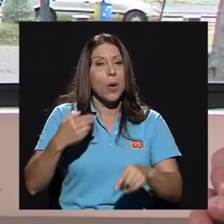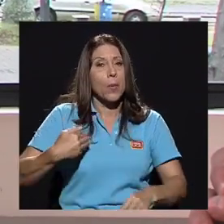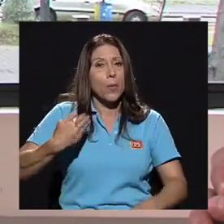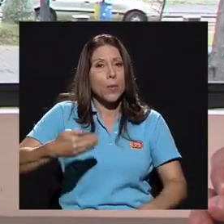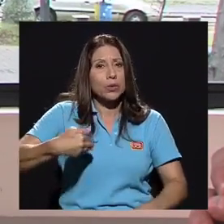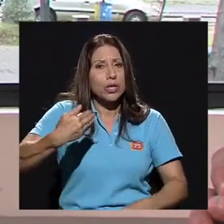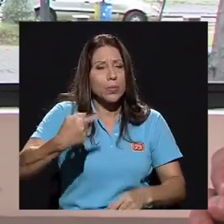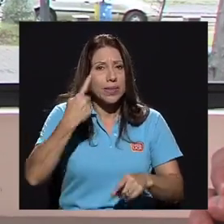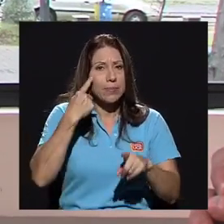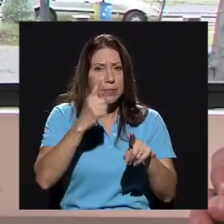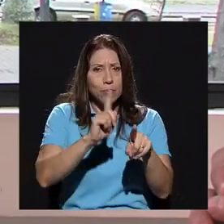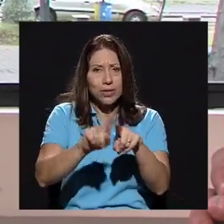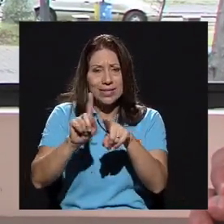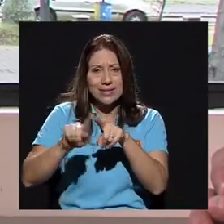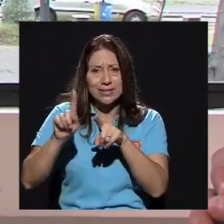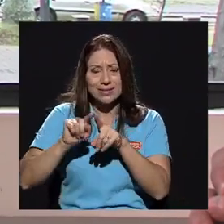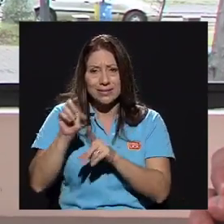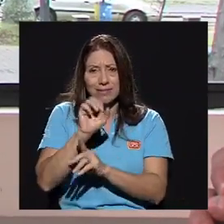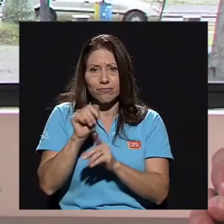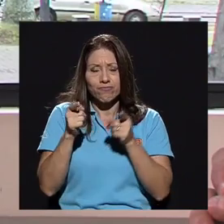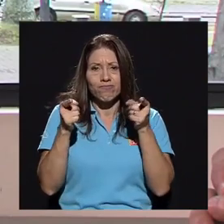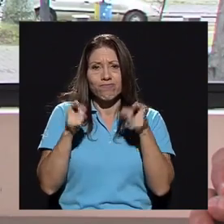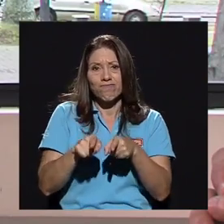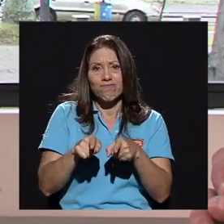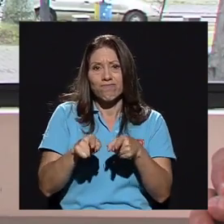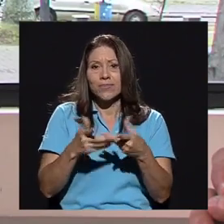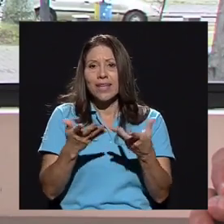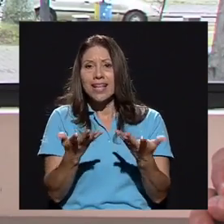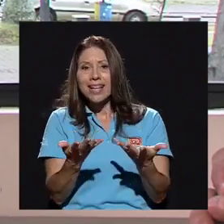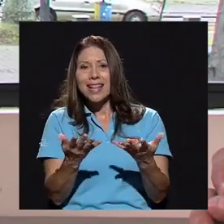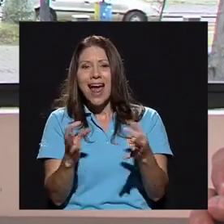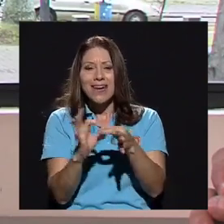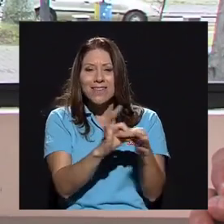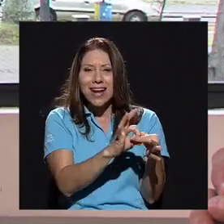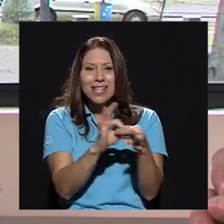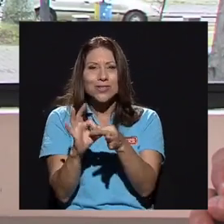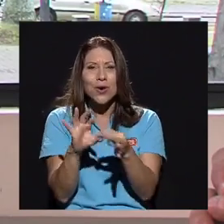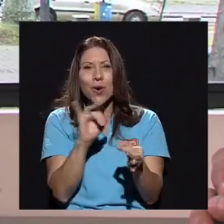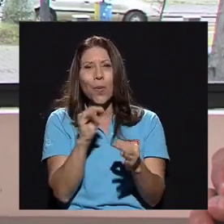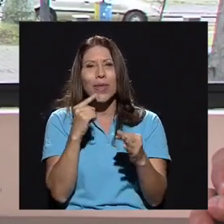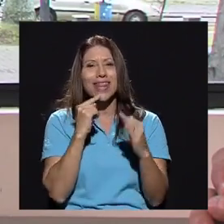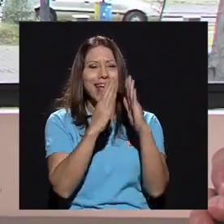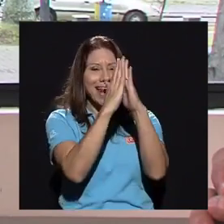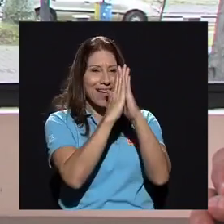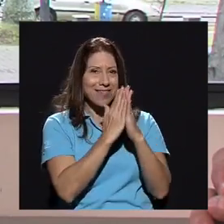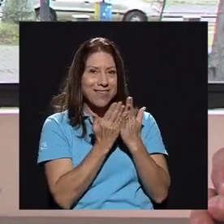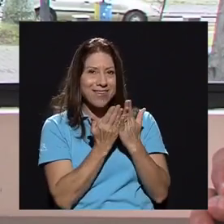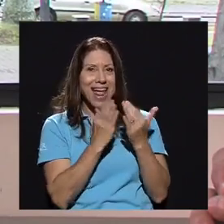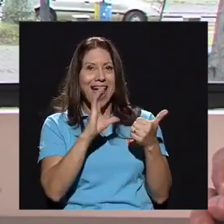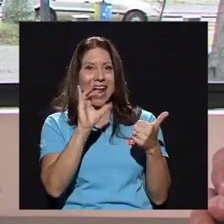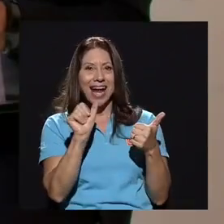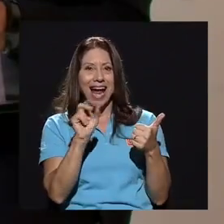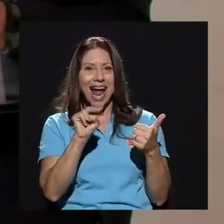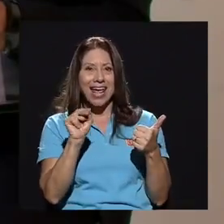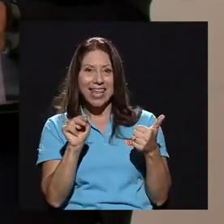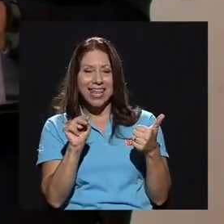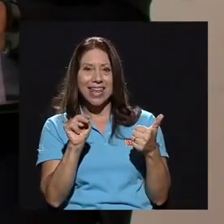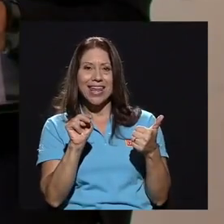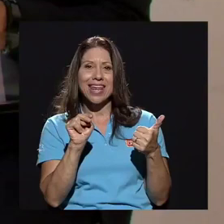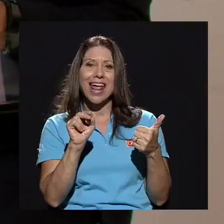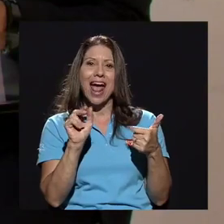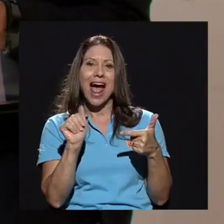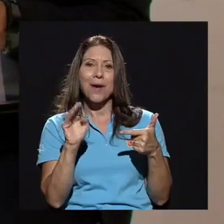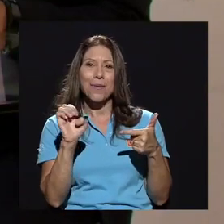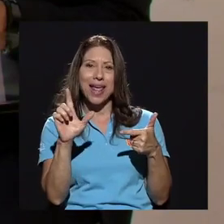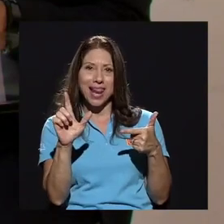Posteriormente, por distintas circunstancias, la relación fue casi como lo que diría en bíblico Caín y Abel. Y más bien,